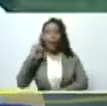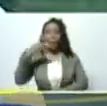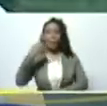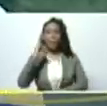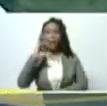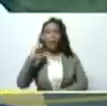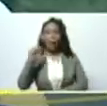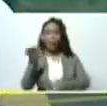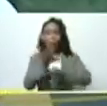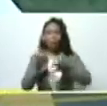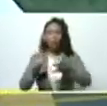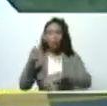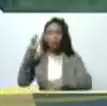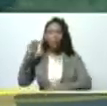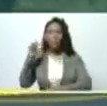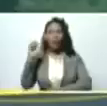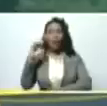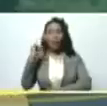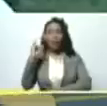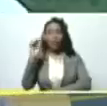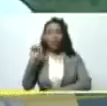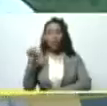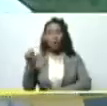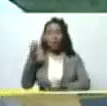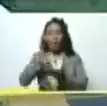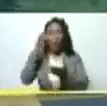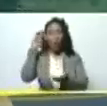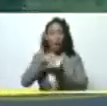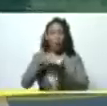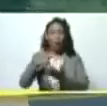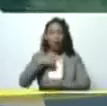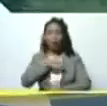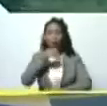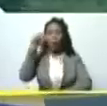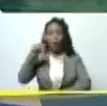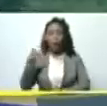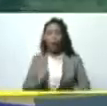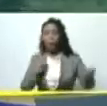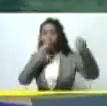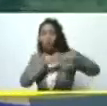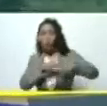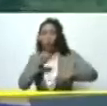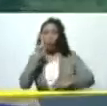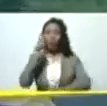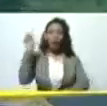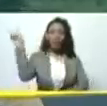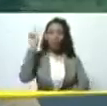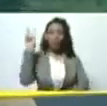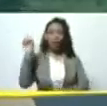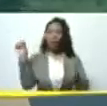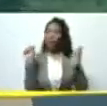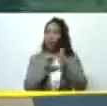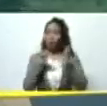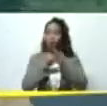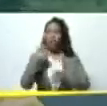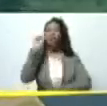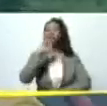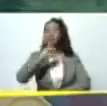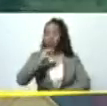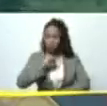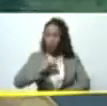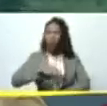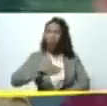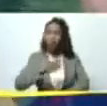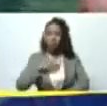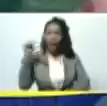marinho del estado aragua aquí estamos presidente apostamos a una Venezuela donde si se puede y